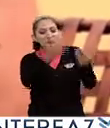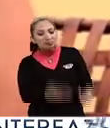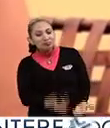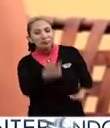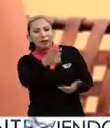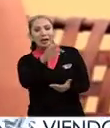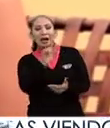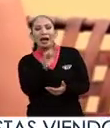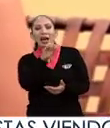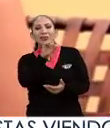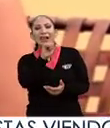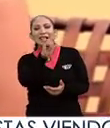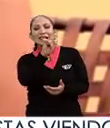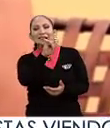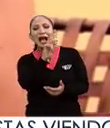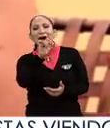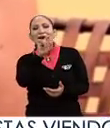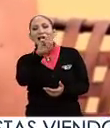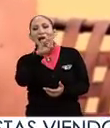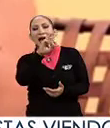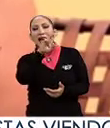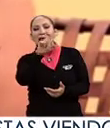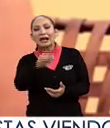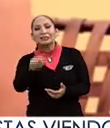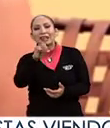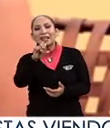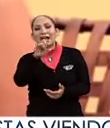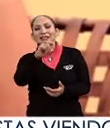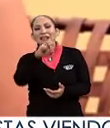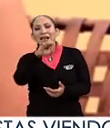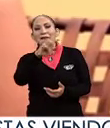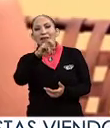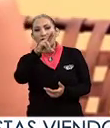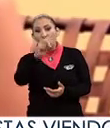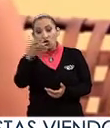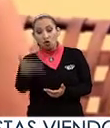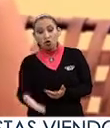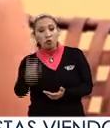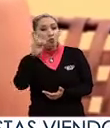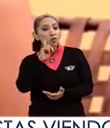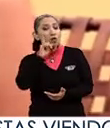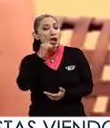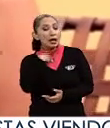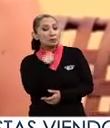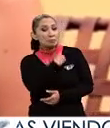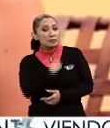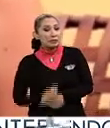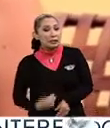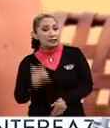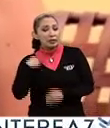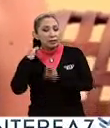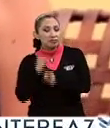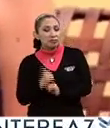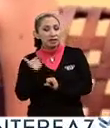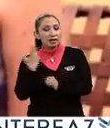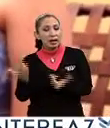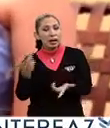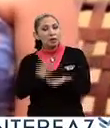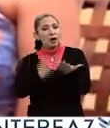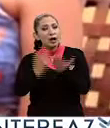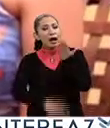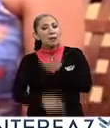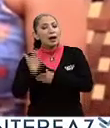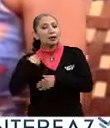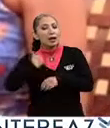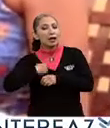que de Ladislá Alcaraz de Silvero, ella es ministra de la Secretaría de Políticas Lingüísticas del